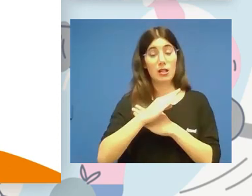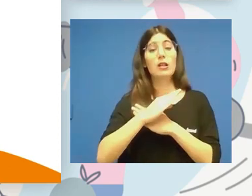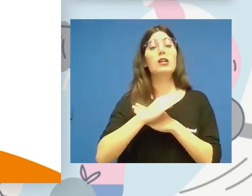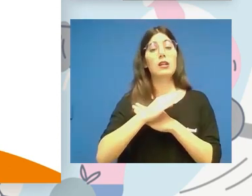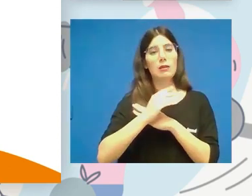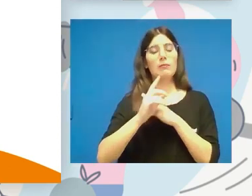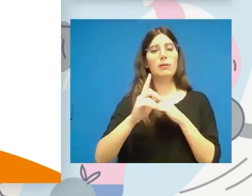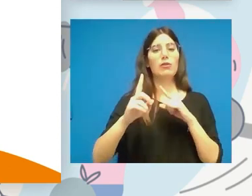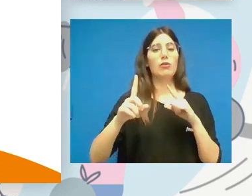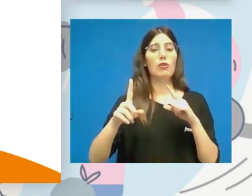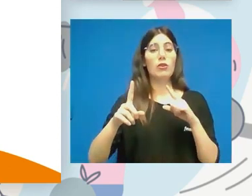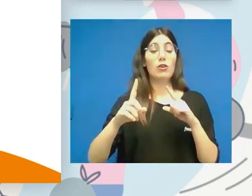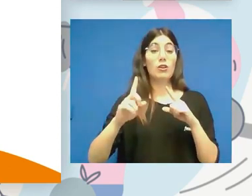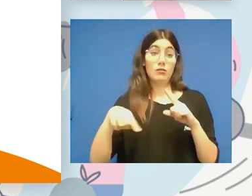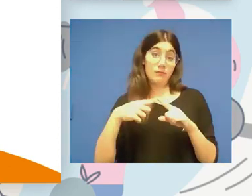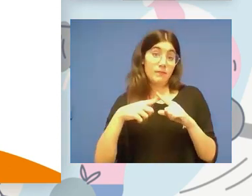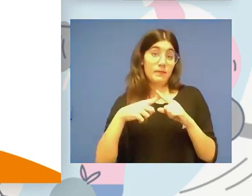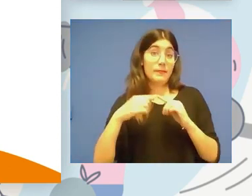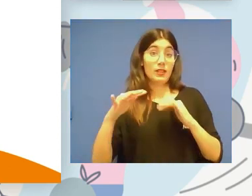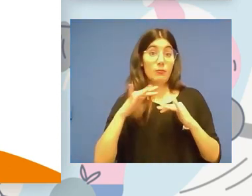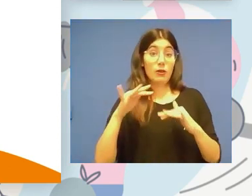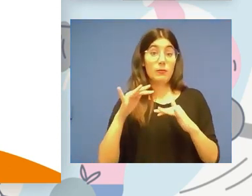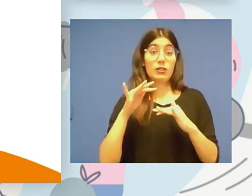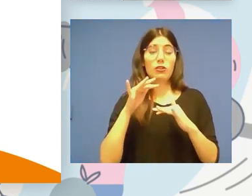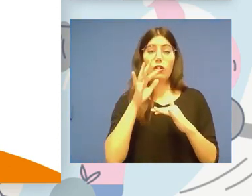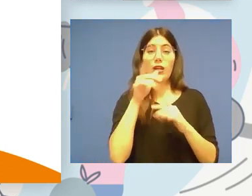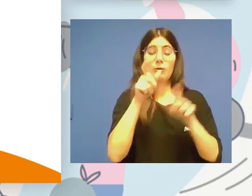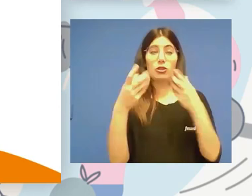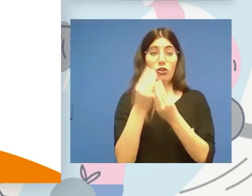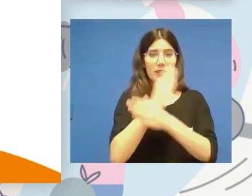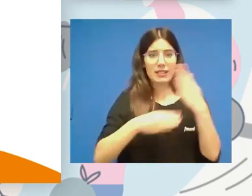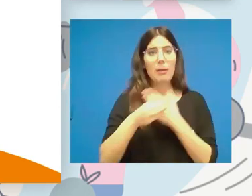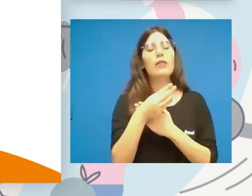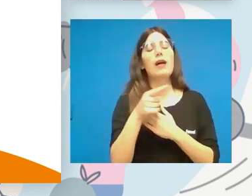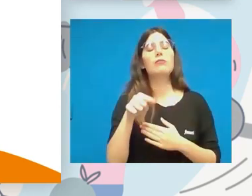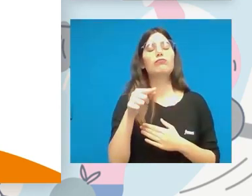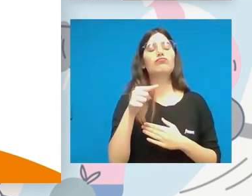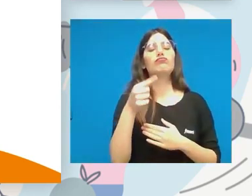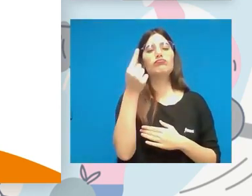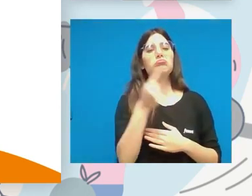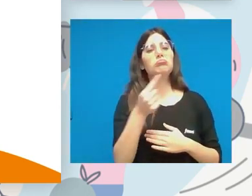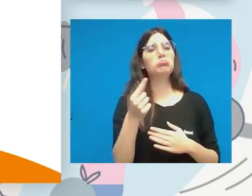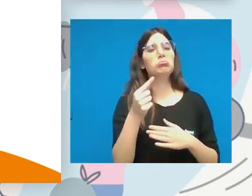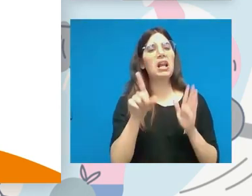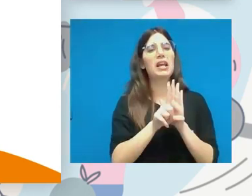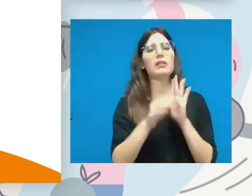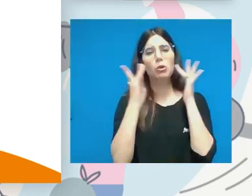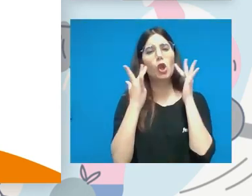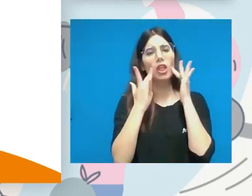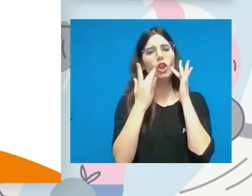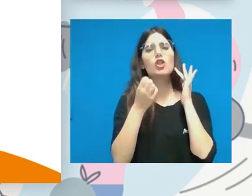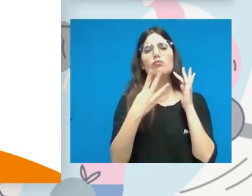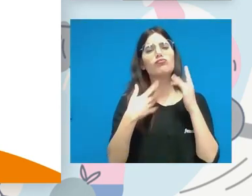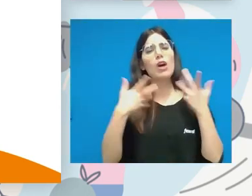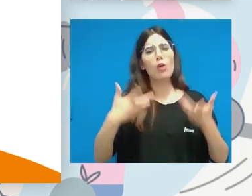discapacidad, estamos altamente satisfechos con el resultado de esta ley, con todo lo referente a